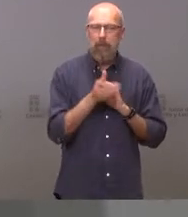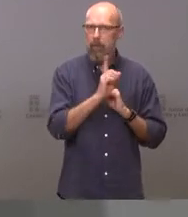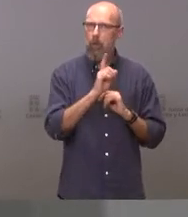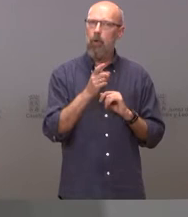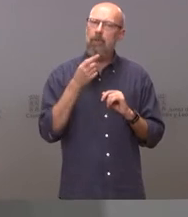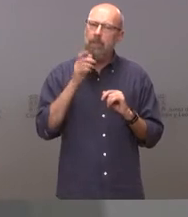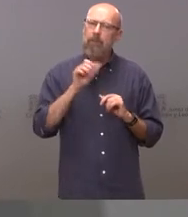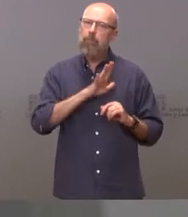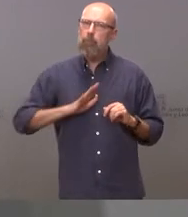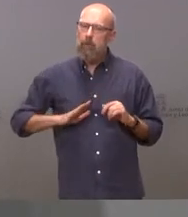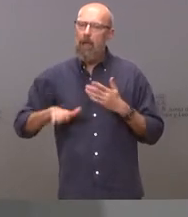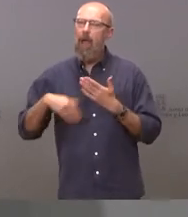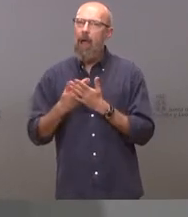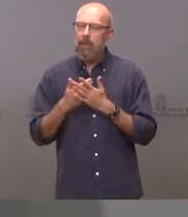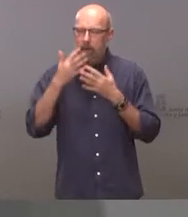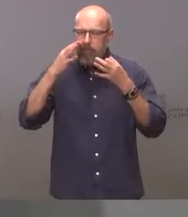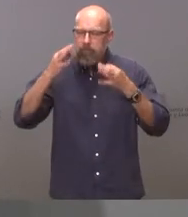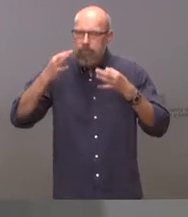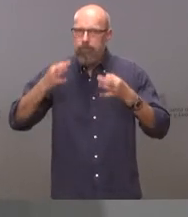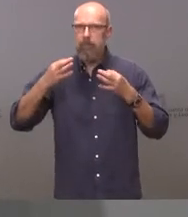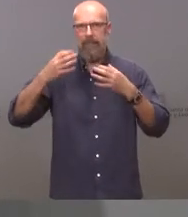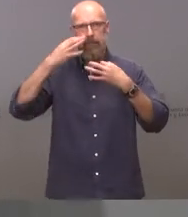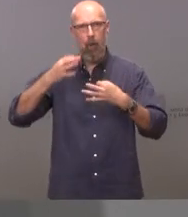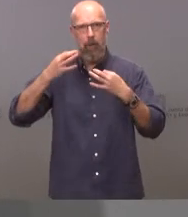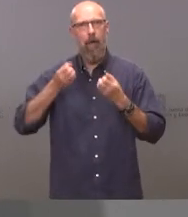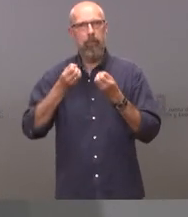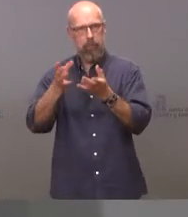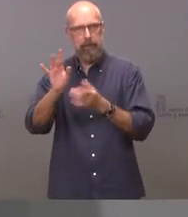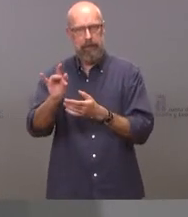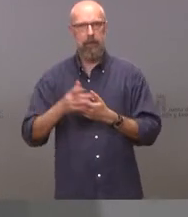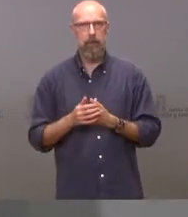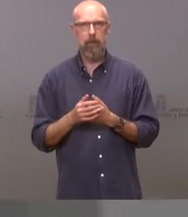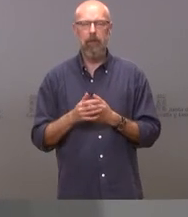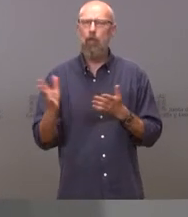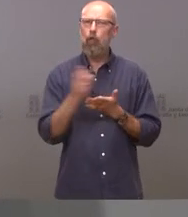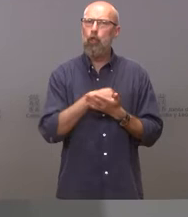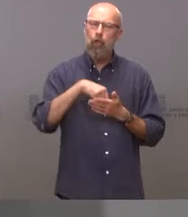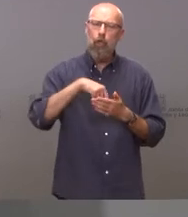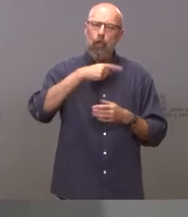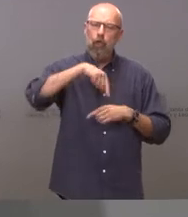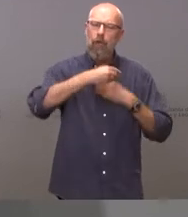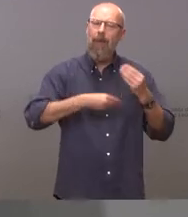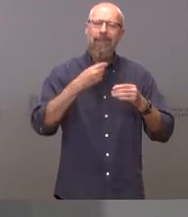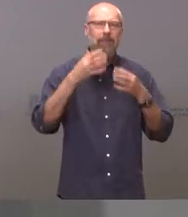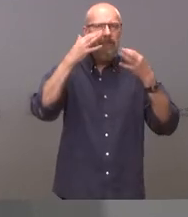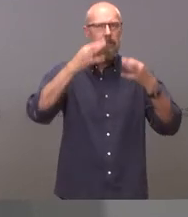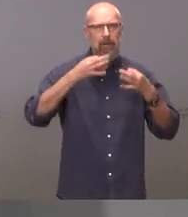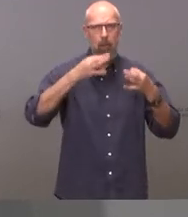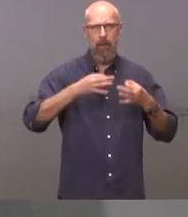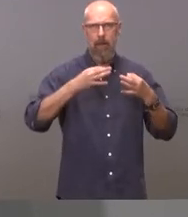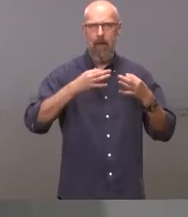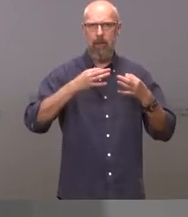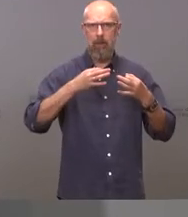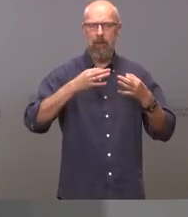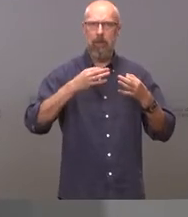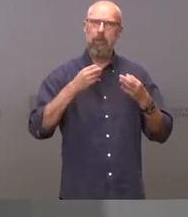todo lo riguroso que se deba de ser desde el punto de vista penal desde el punto de vista disciplinario que son